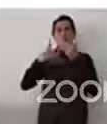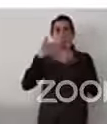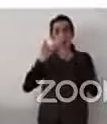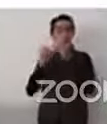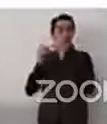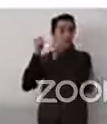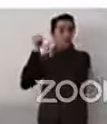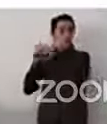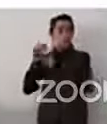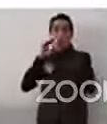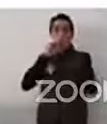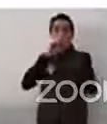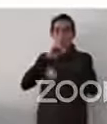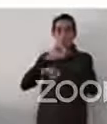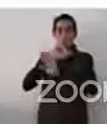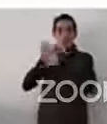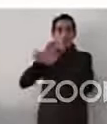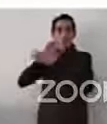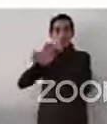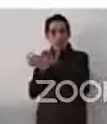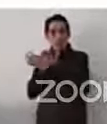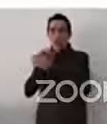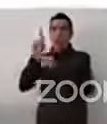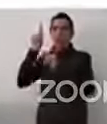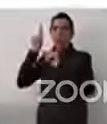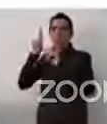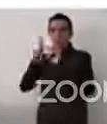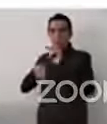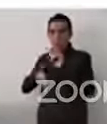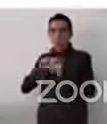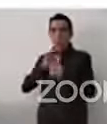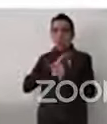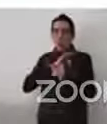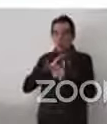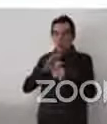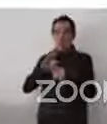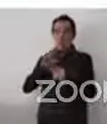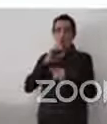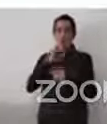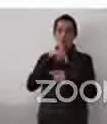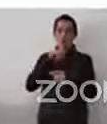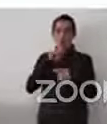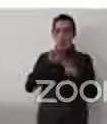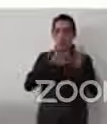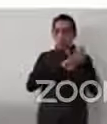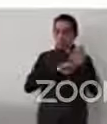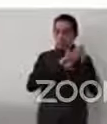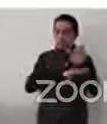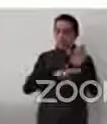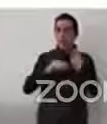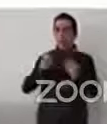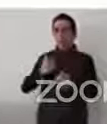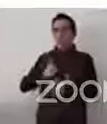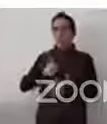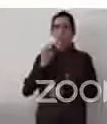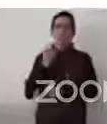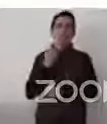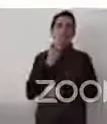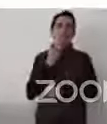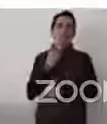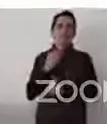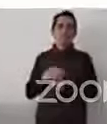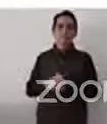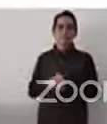esfuerzos para crear sus planes nacionales, que eso también muestra cómo lo internacional puede bajar a lo local. Lo ideal